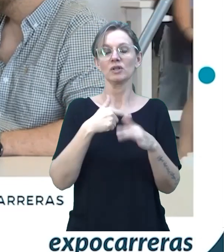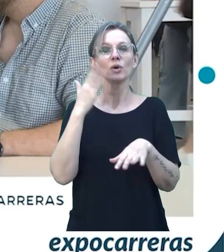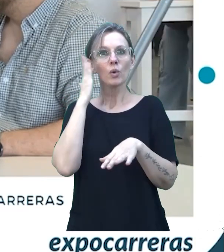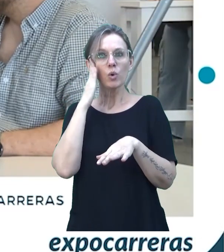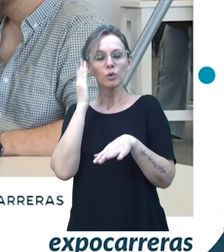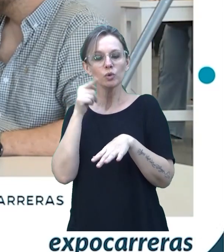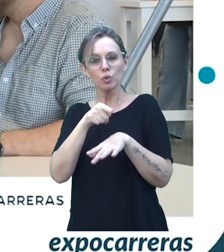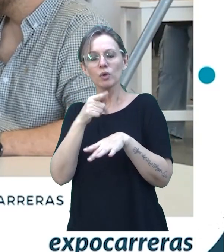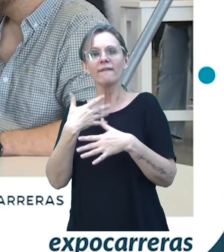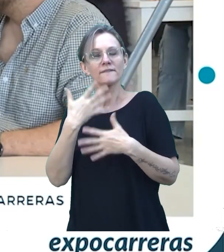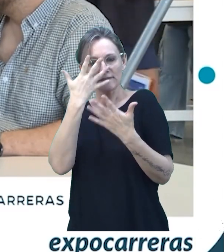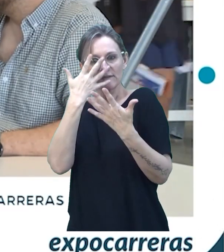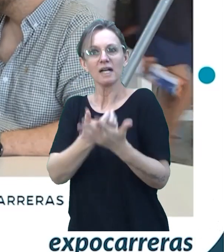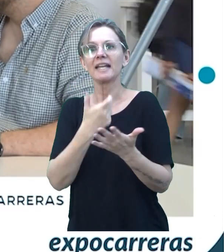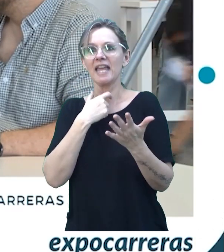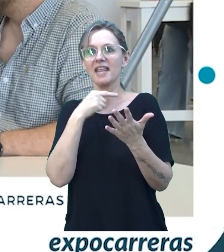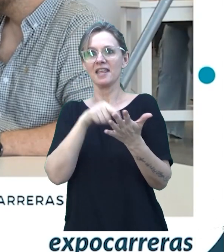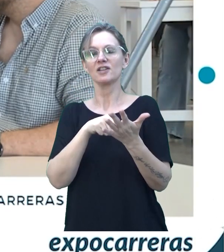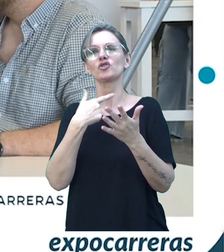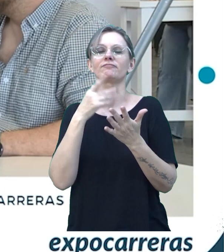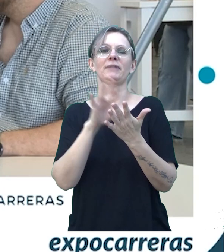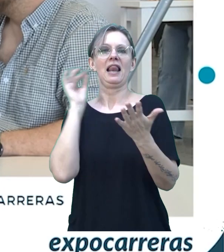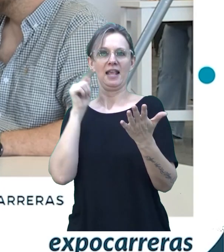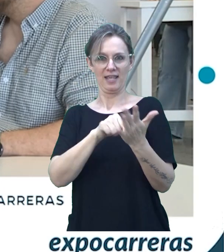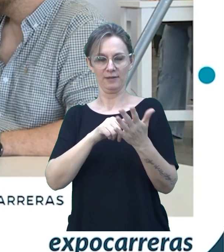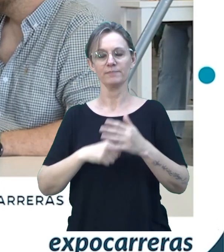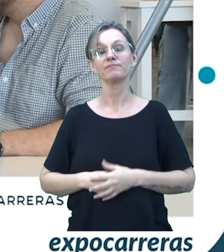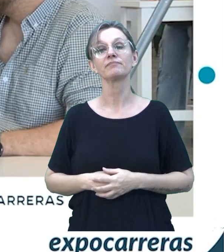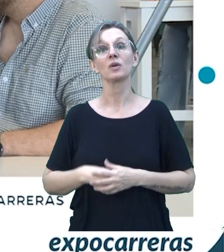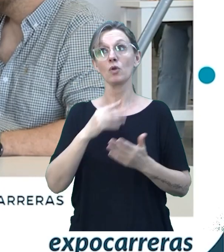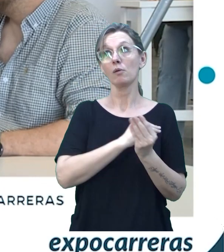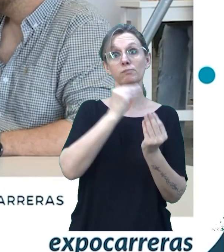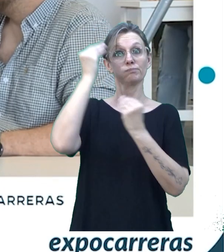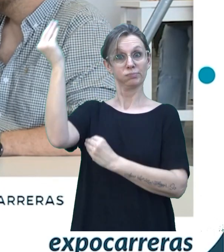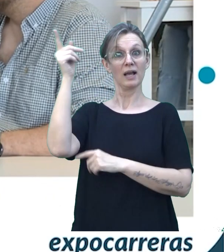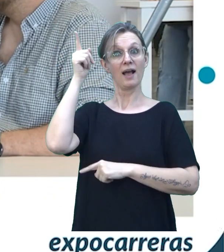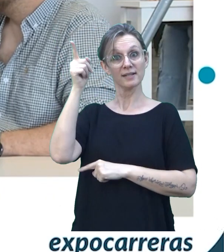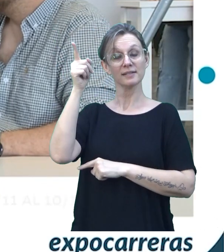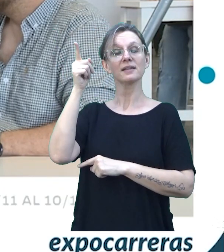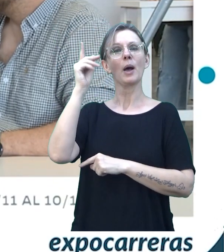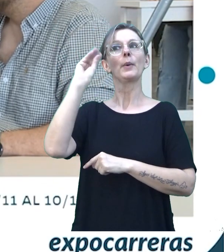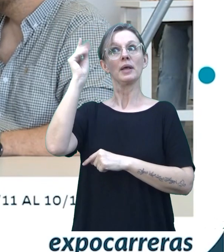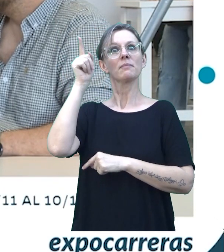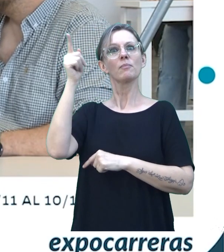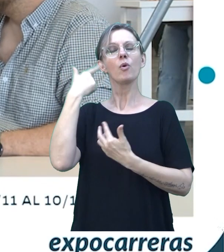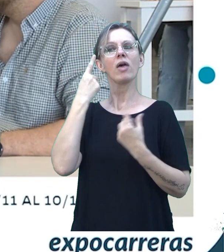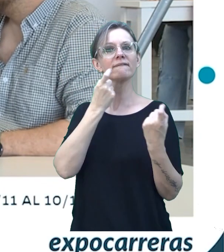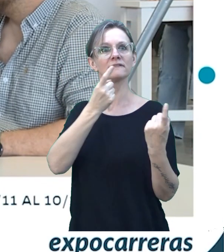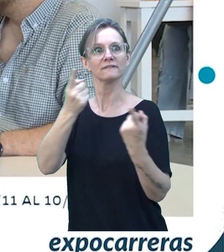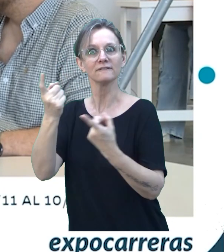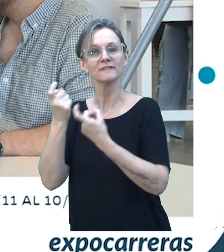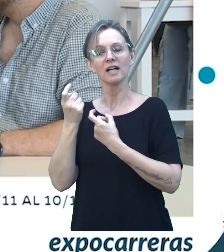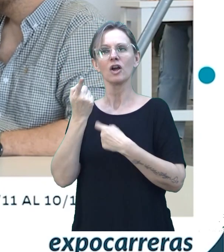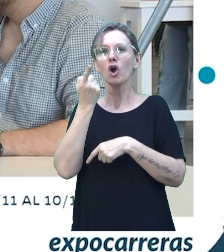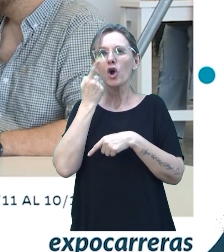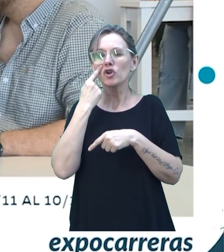desde muy chico y por eso lo elegí, digamos. Y el estar allá la verdad que me permitió no solo afianzar mucho más